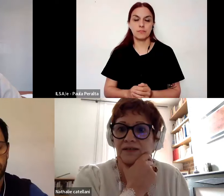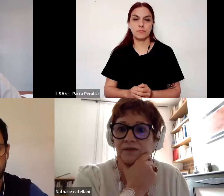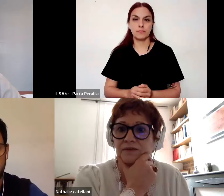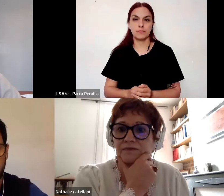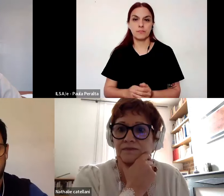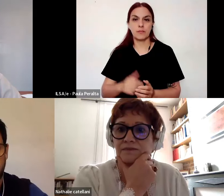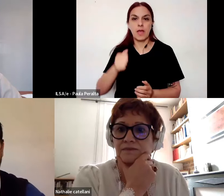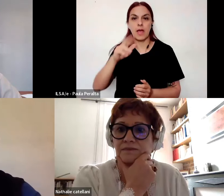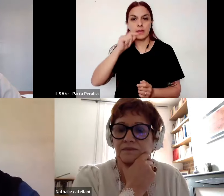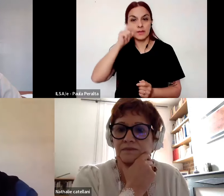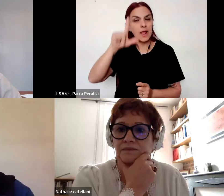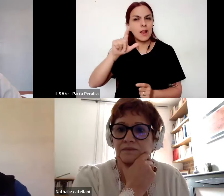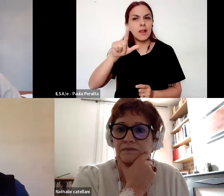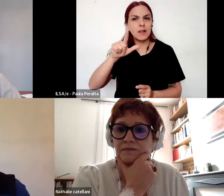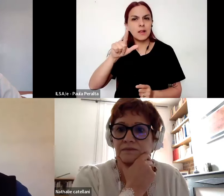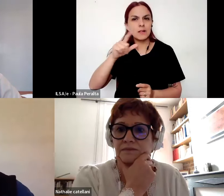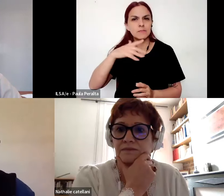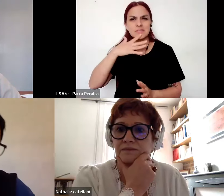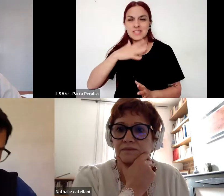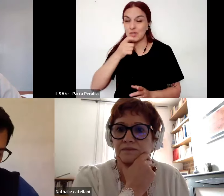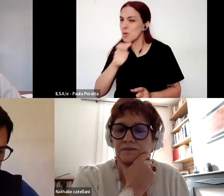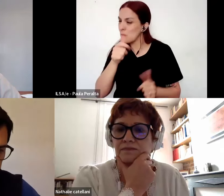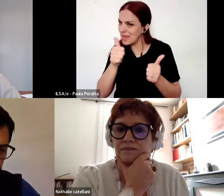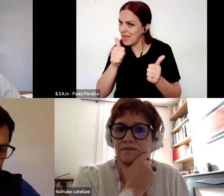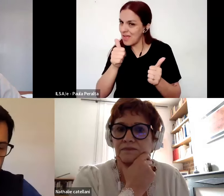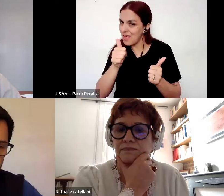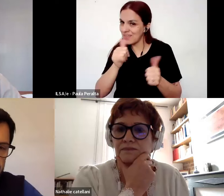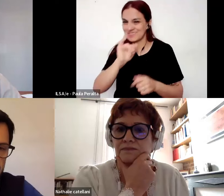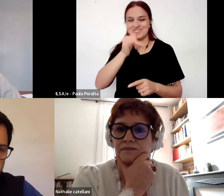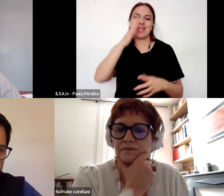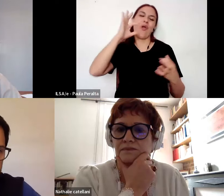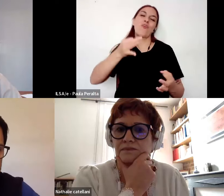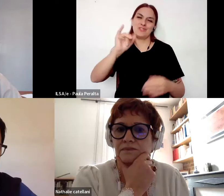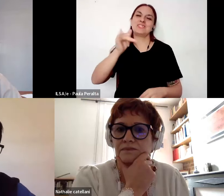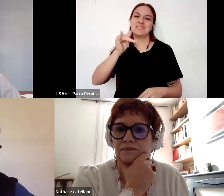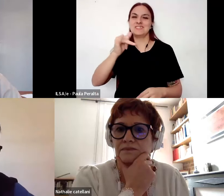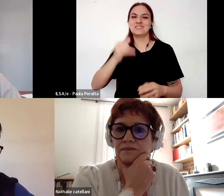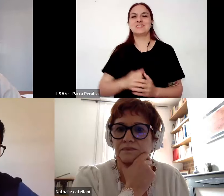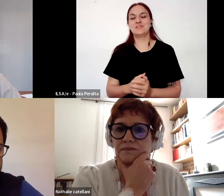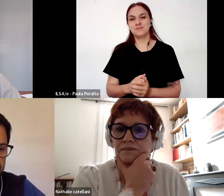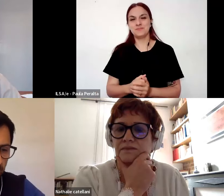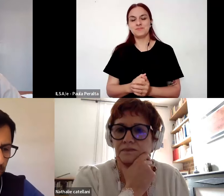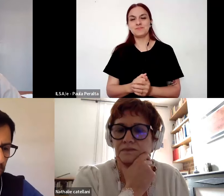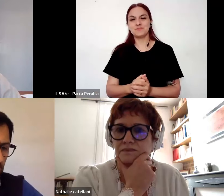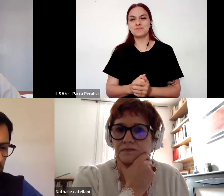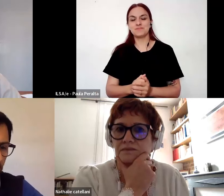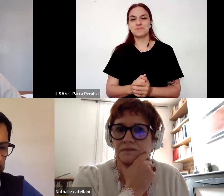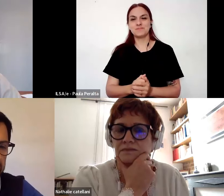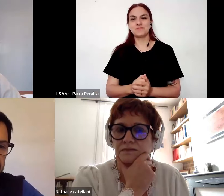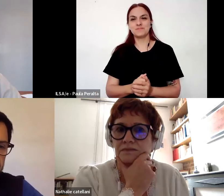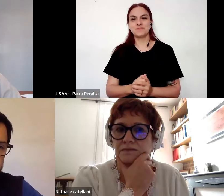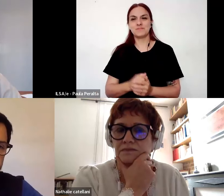respondí a tu pregunta si si por supuesto si esto me parece que es como